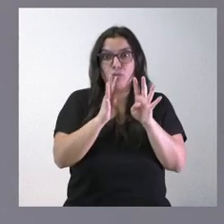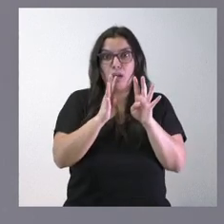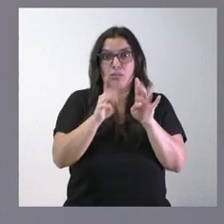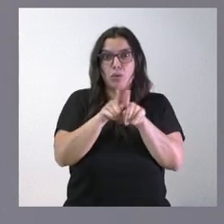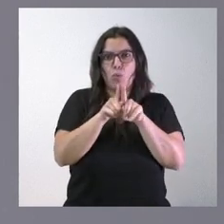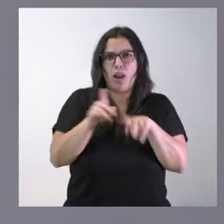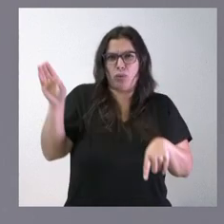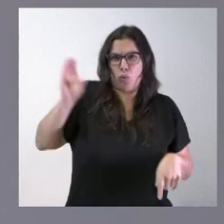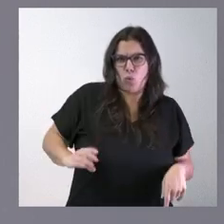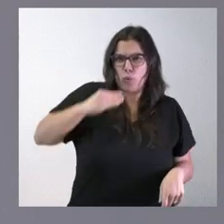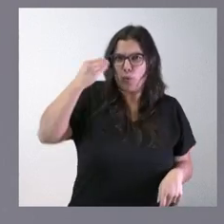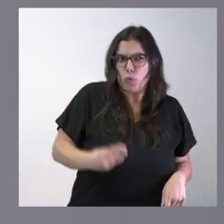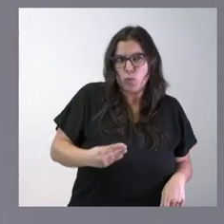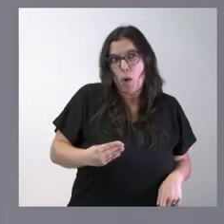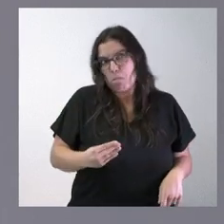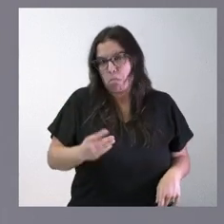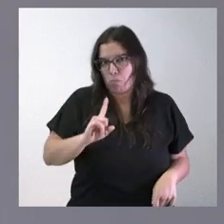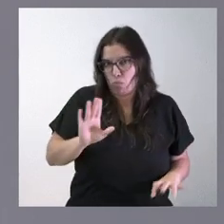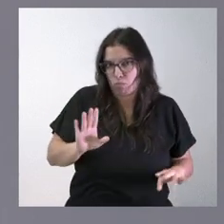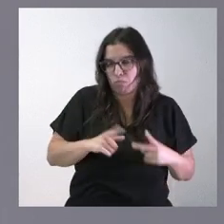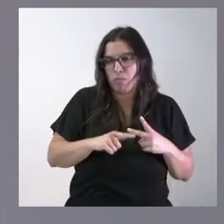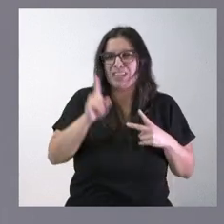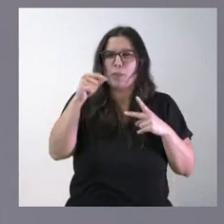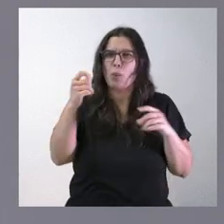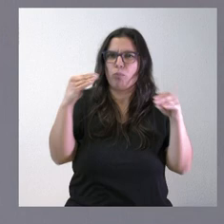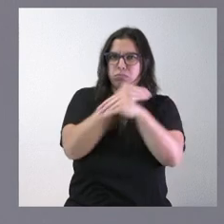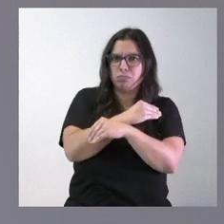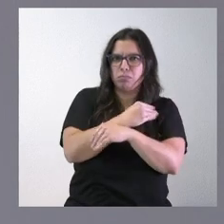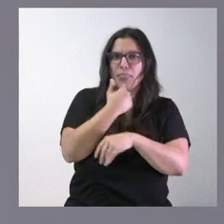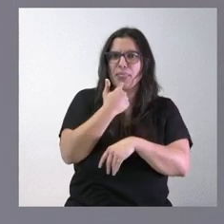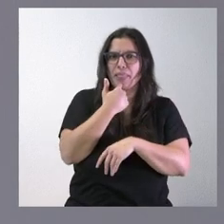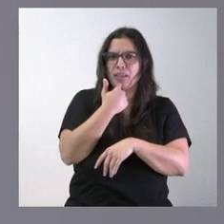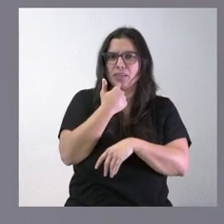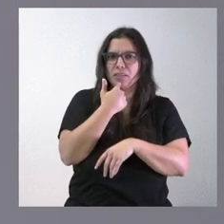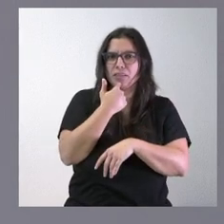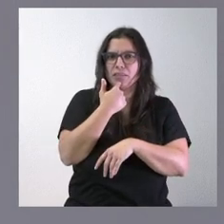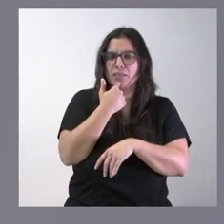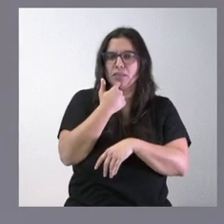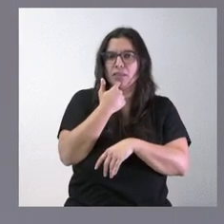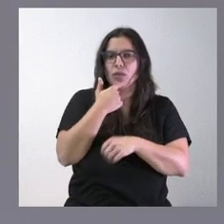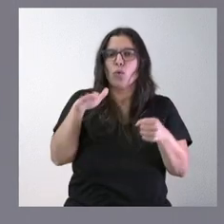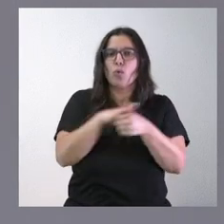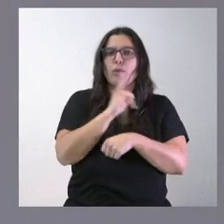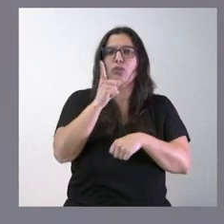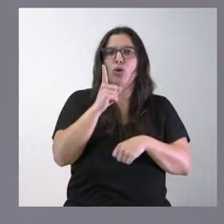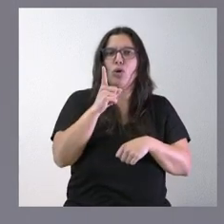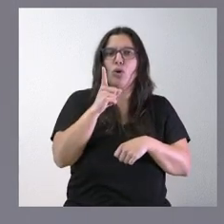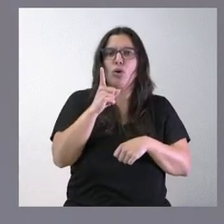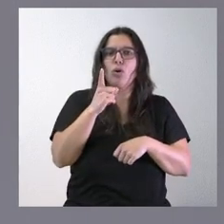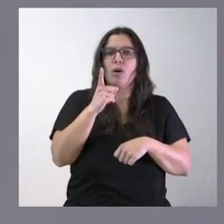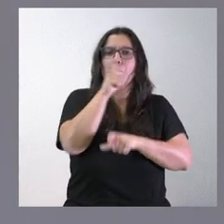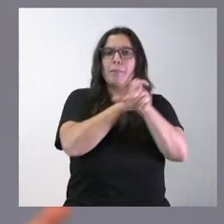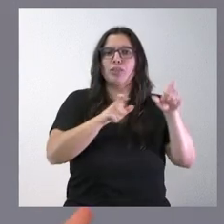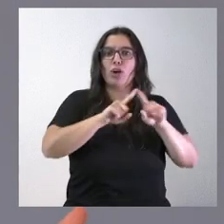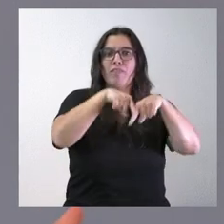altas segundo es un poco contradicción decir que solo vamos a llegar a las rentas altas y luego se nos dice que hay muchas familias